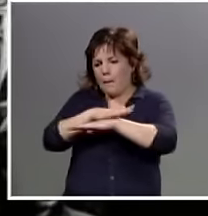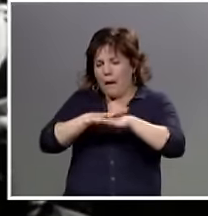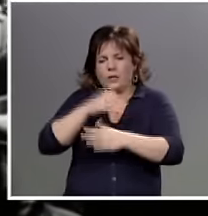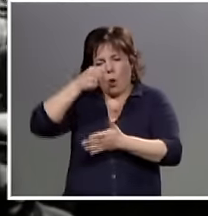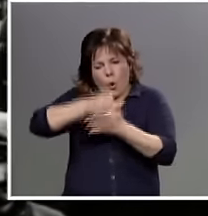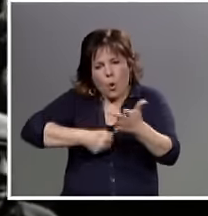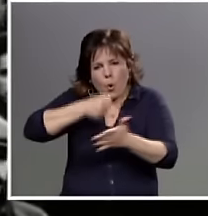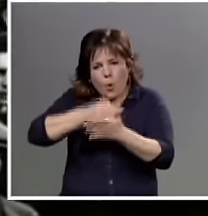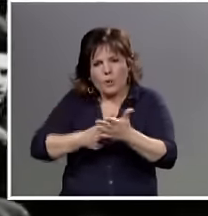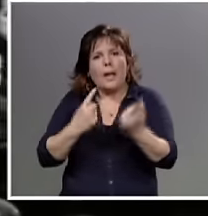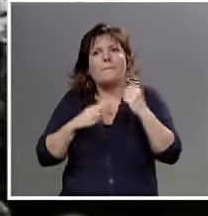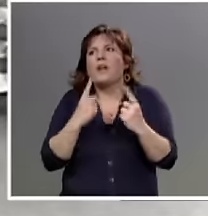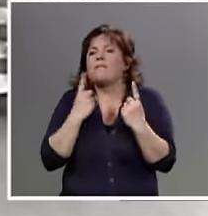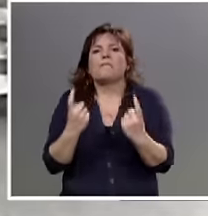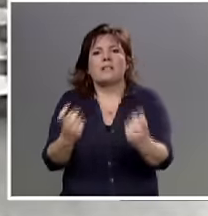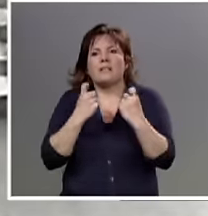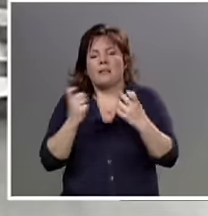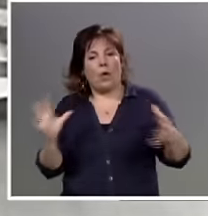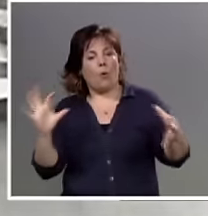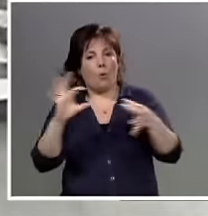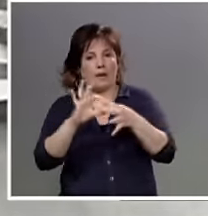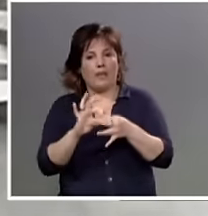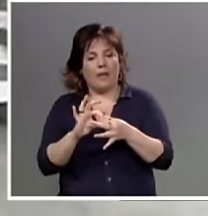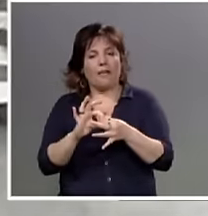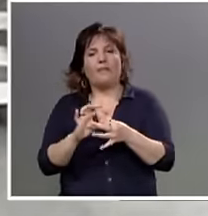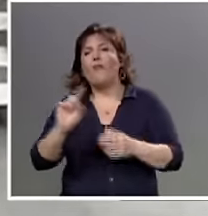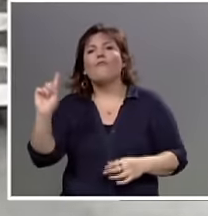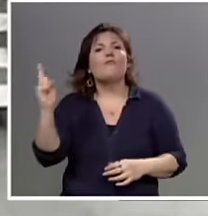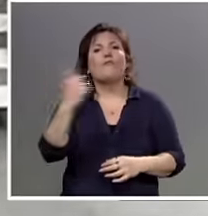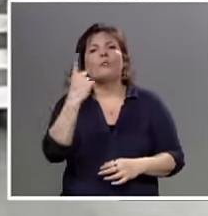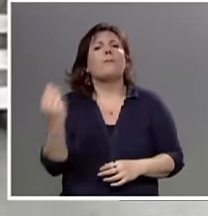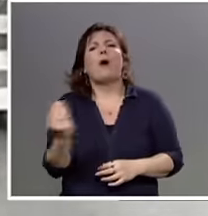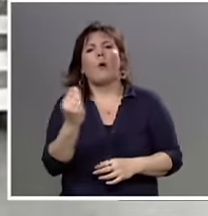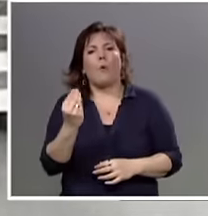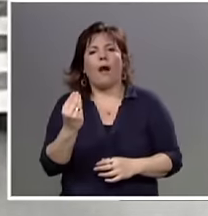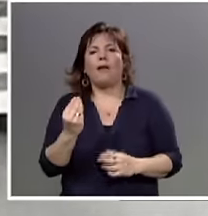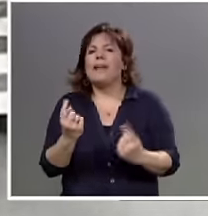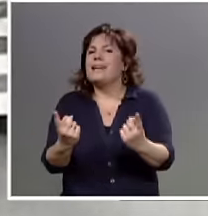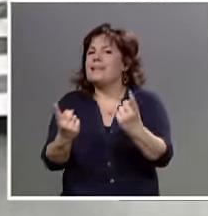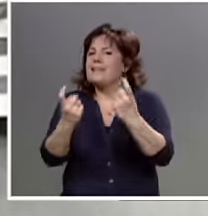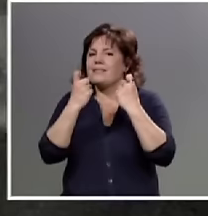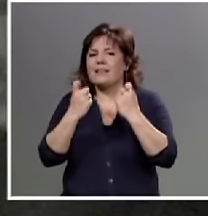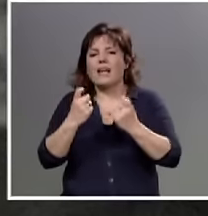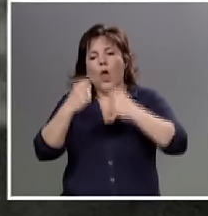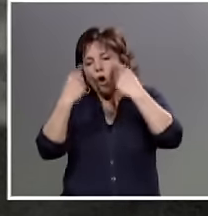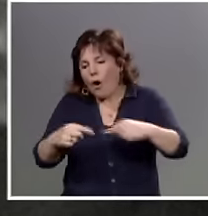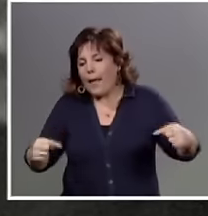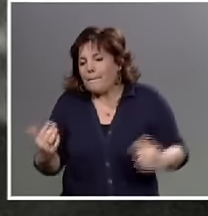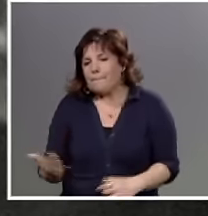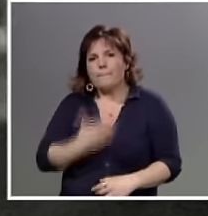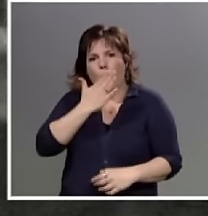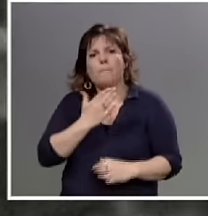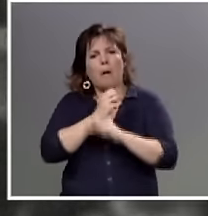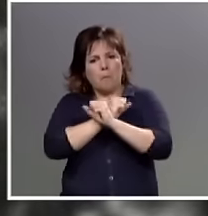lucha, de la vital necesidad de la unidad y, sobre todo, de la imprescindible creación de los instrumentos que